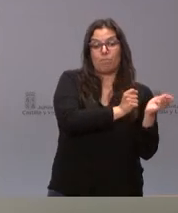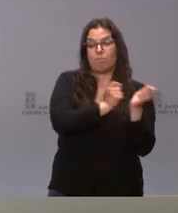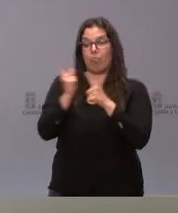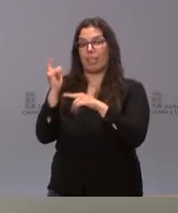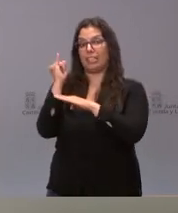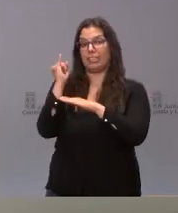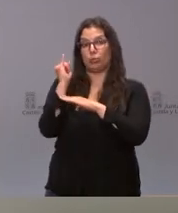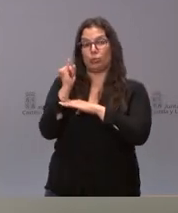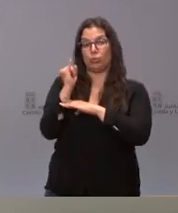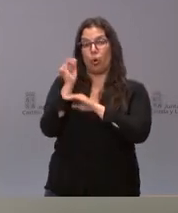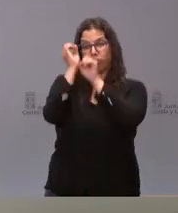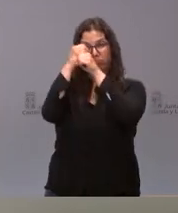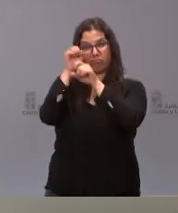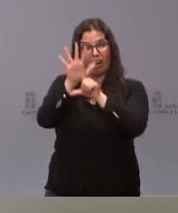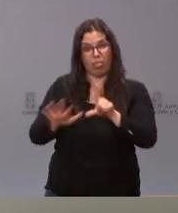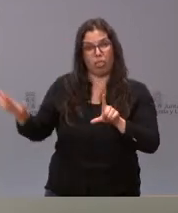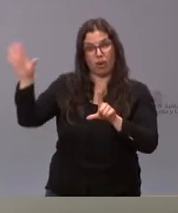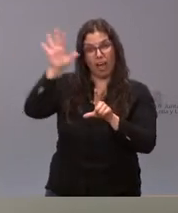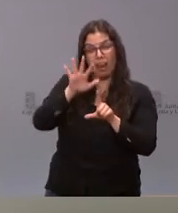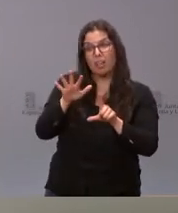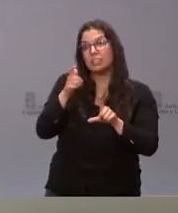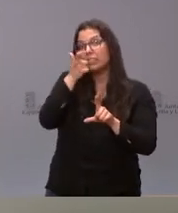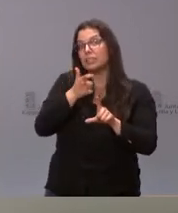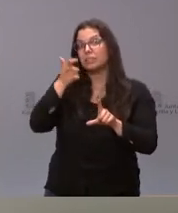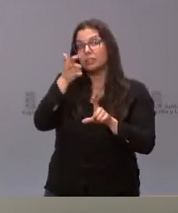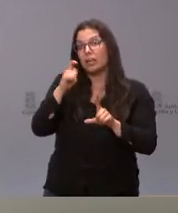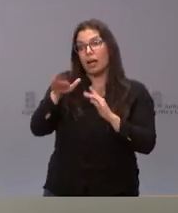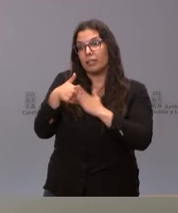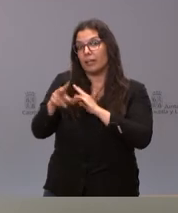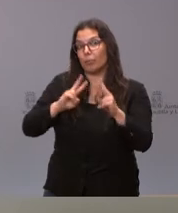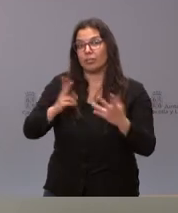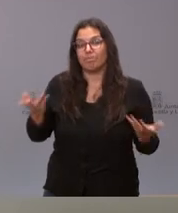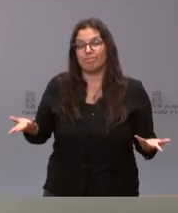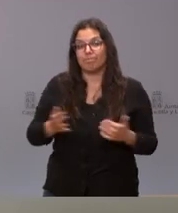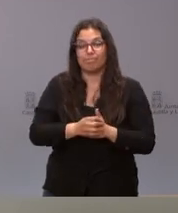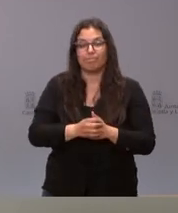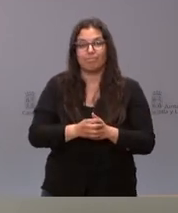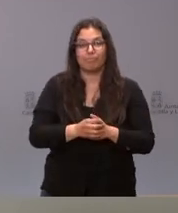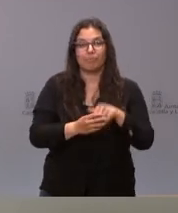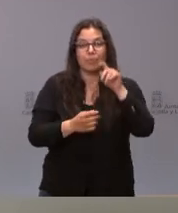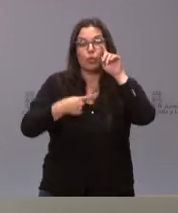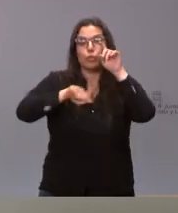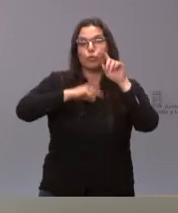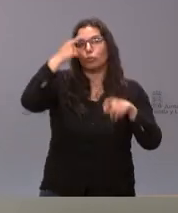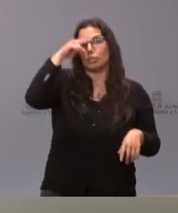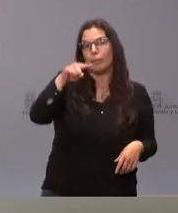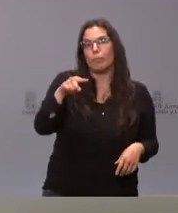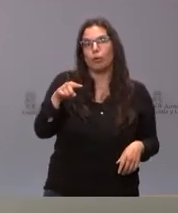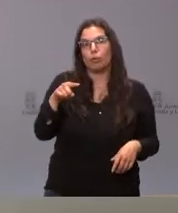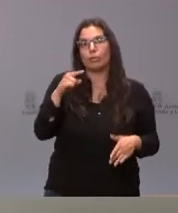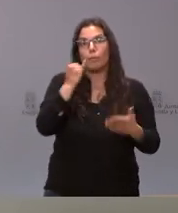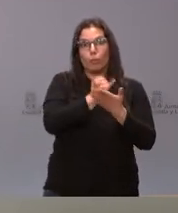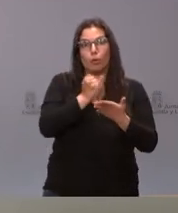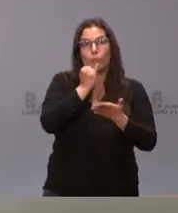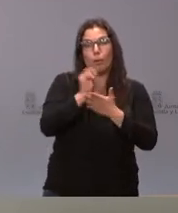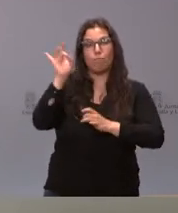Instituto Microbiológico Nacional y lo que tarde en dar respuesta la noticia que tenemos es que son bastantes las muestras